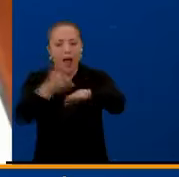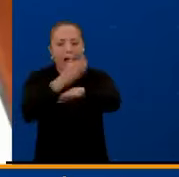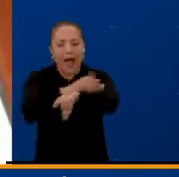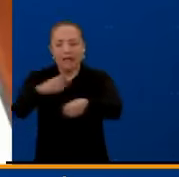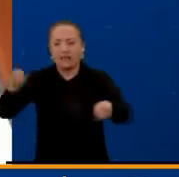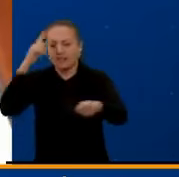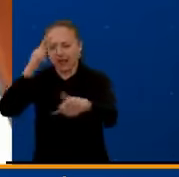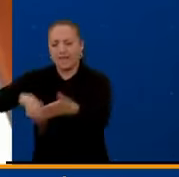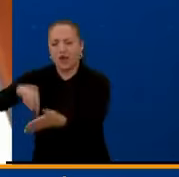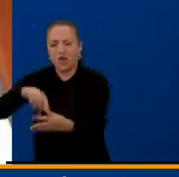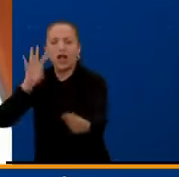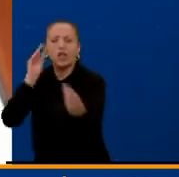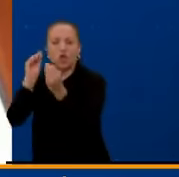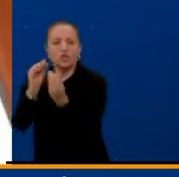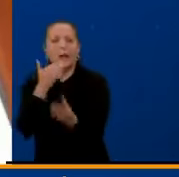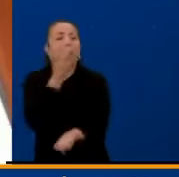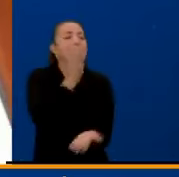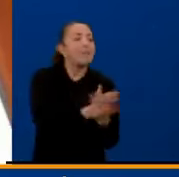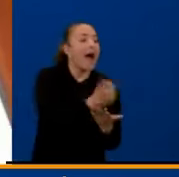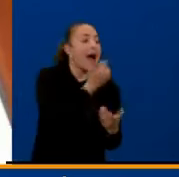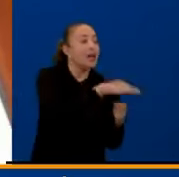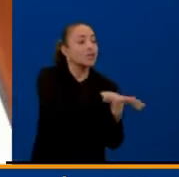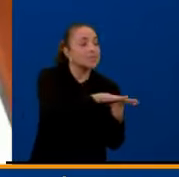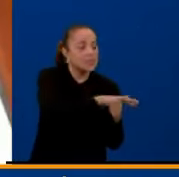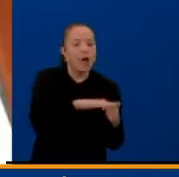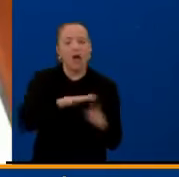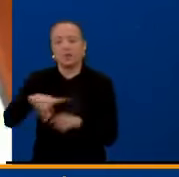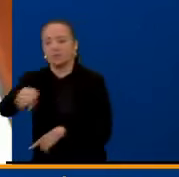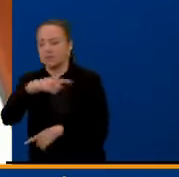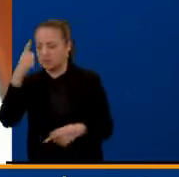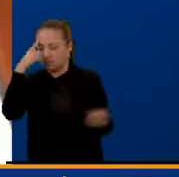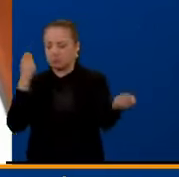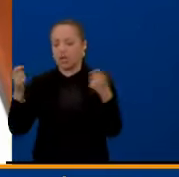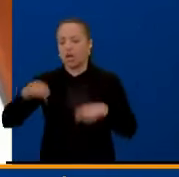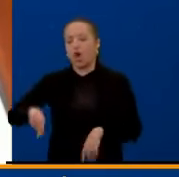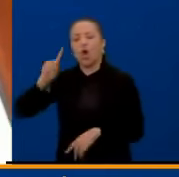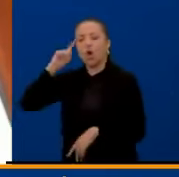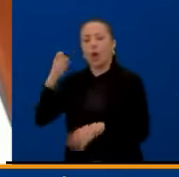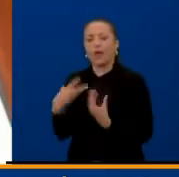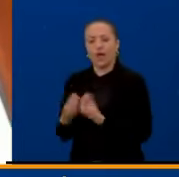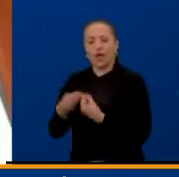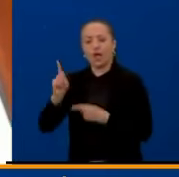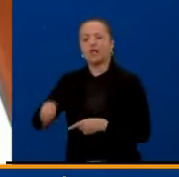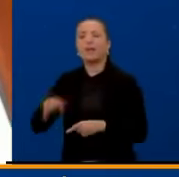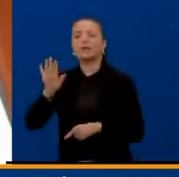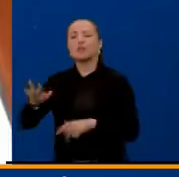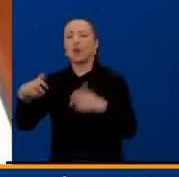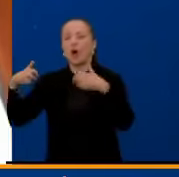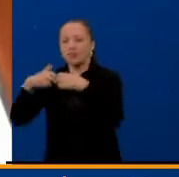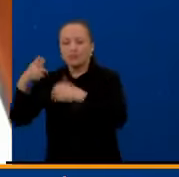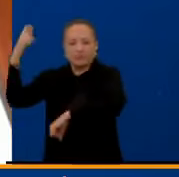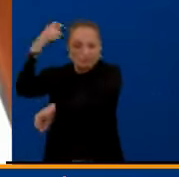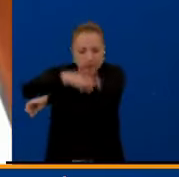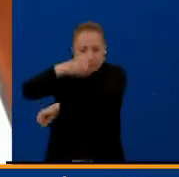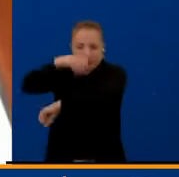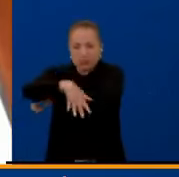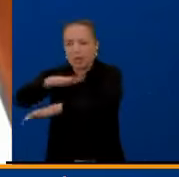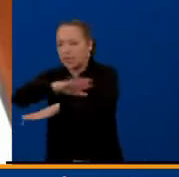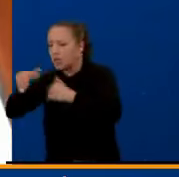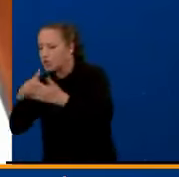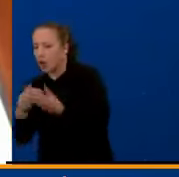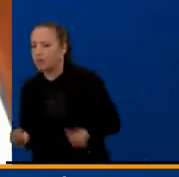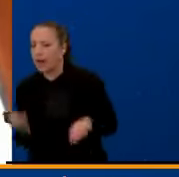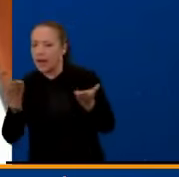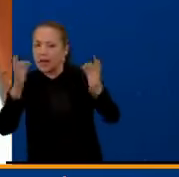caso de que se presente cualquier contingencia pues estamos desde el gobierno nacional, desde nuestra dirección de hidrocarburos siempre muy pendientes a garantizar que